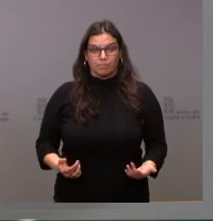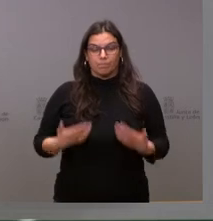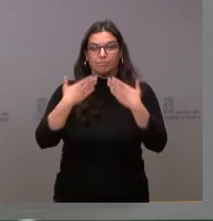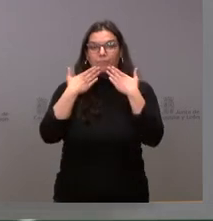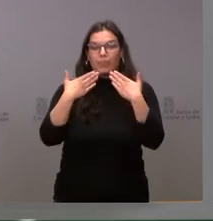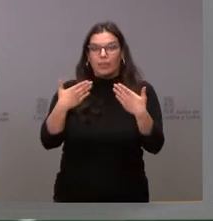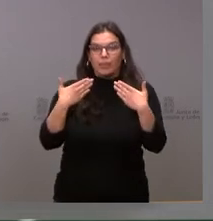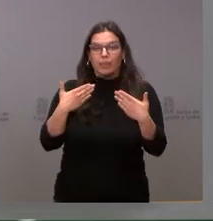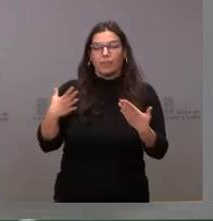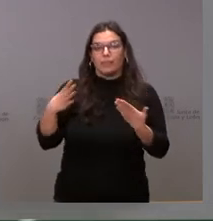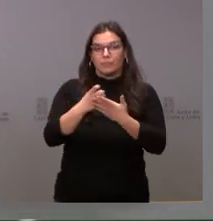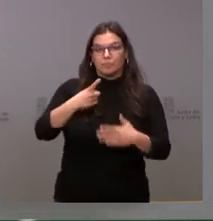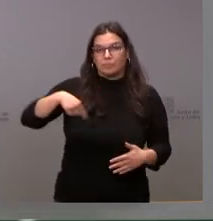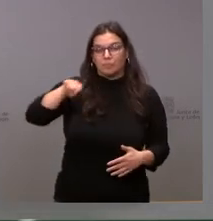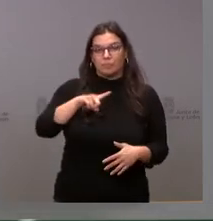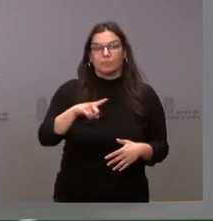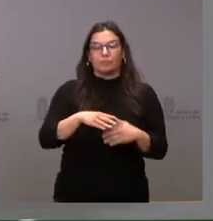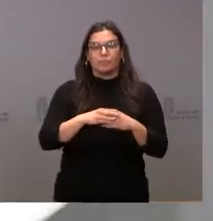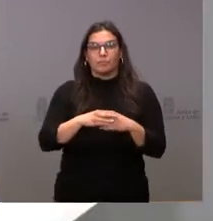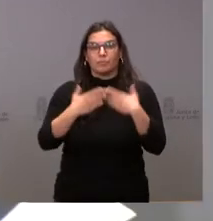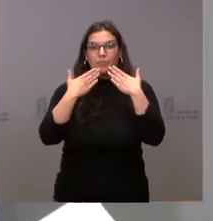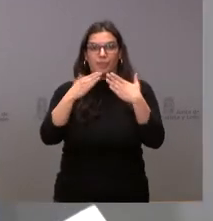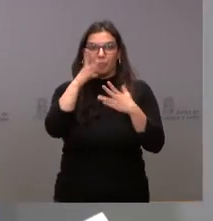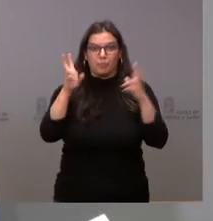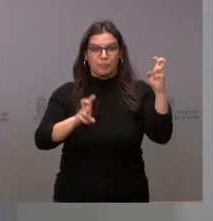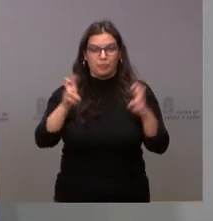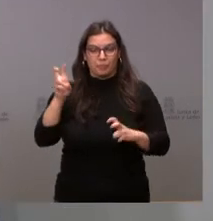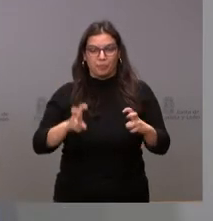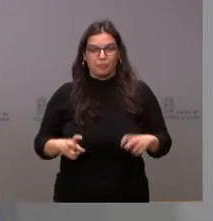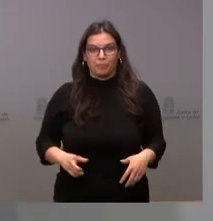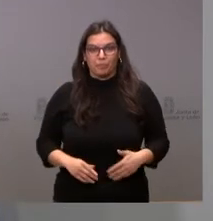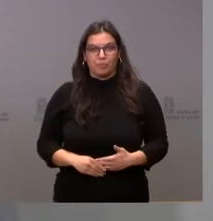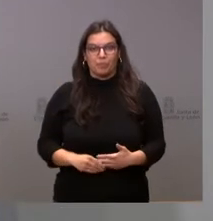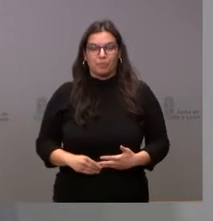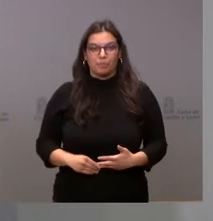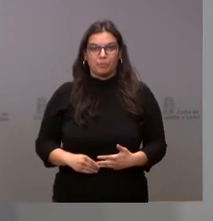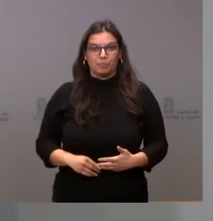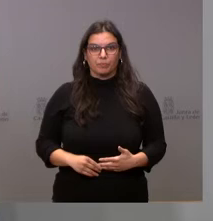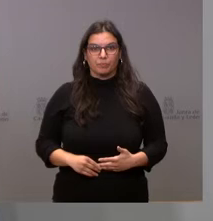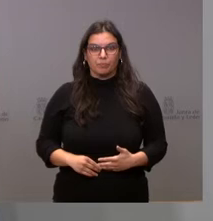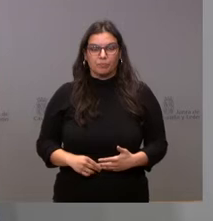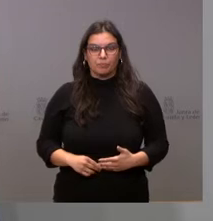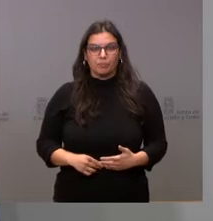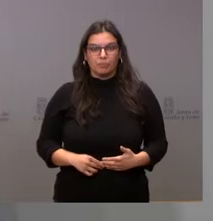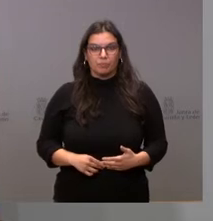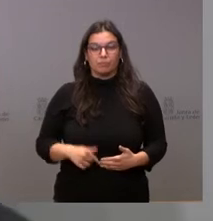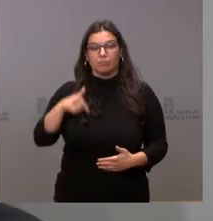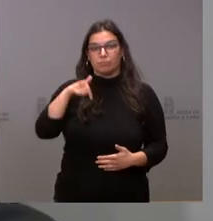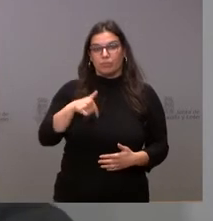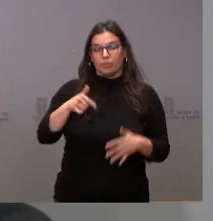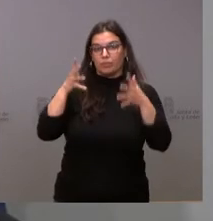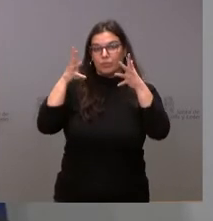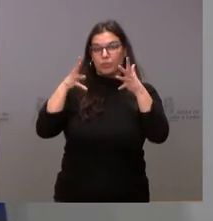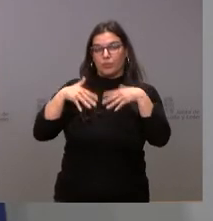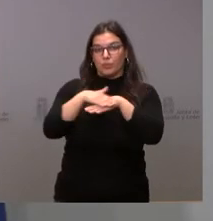Gracias a todos ustedes y gracias por su presencia en este Consejo de Gobierno.